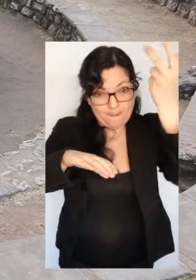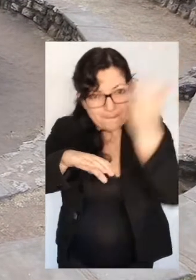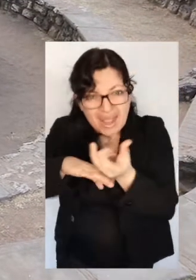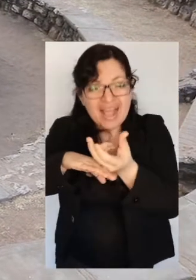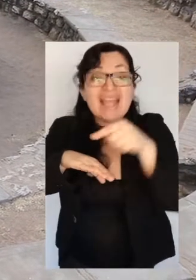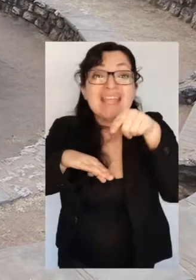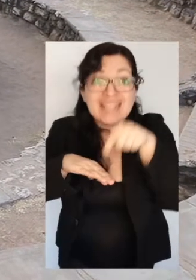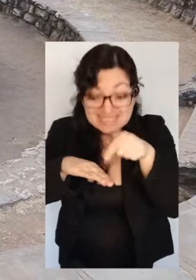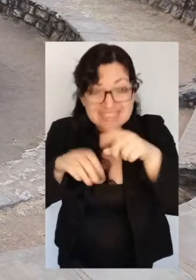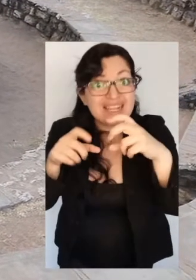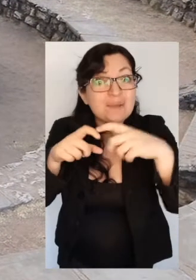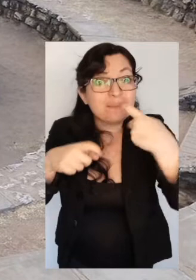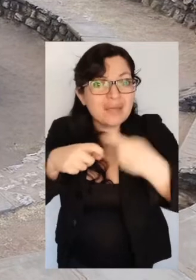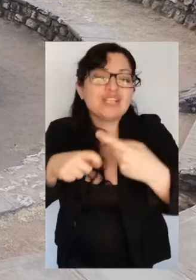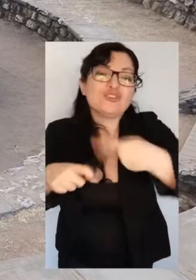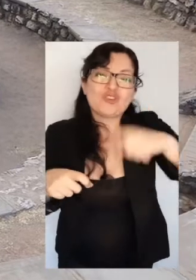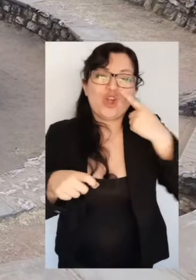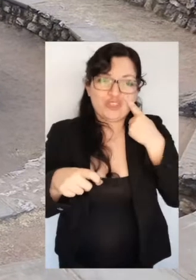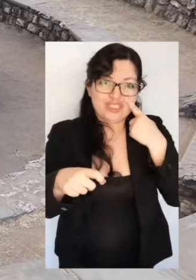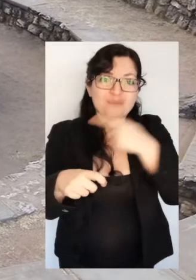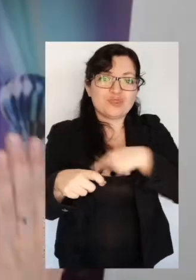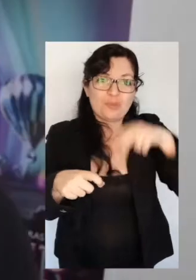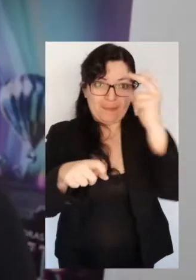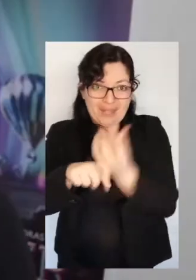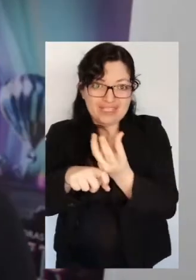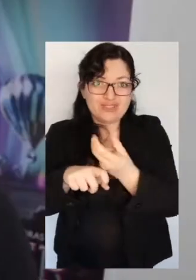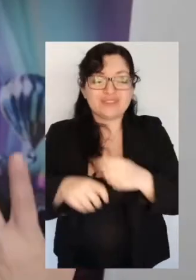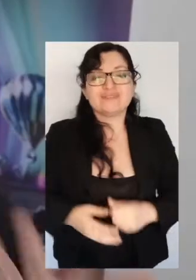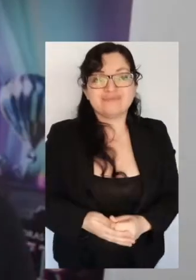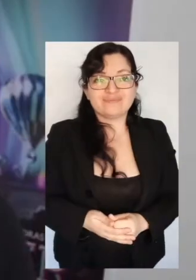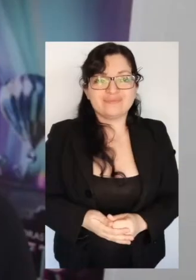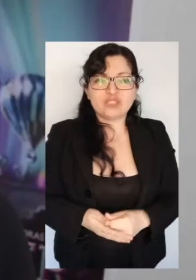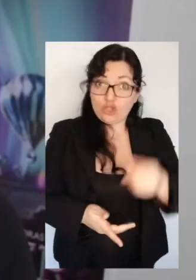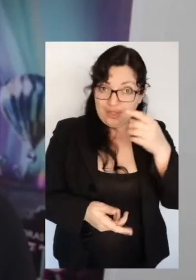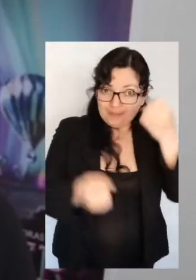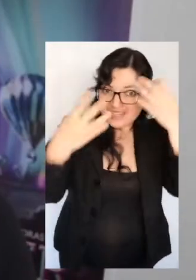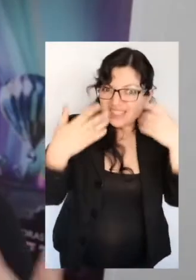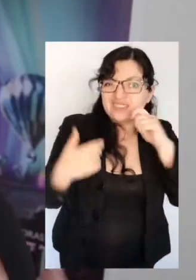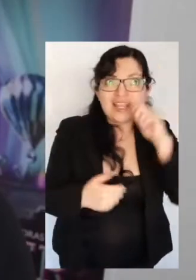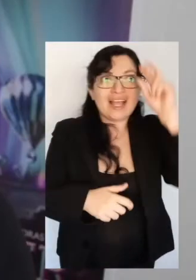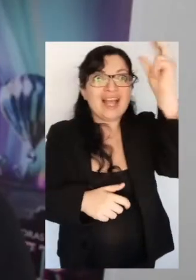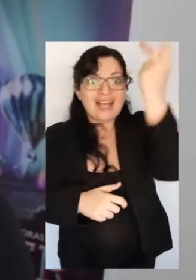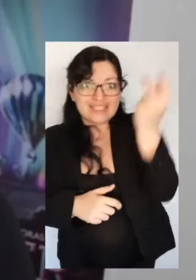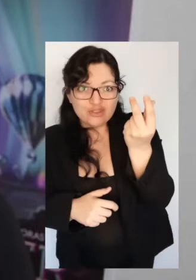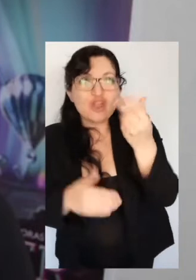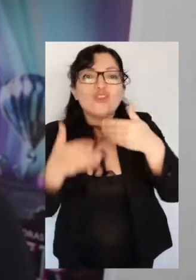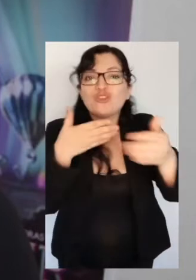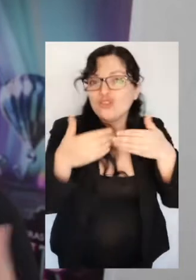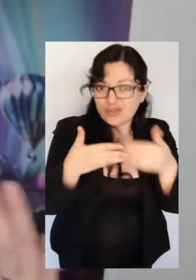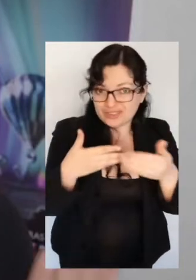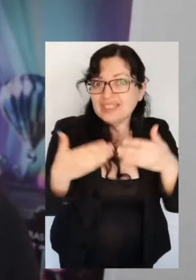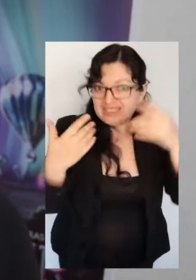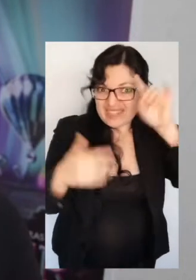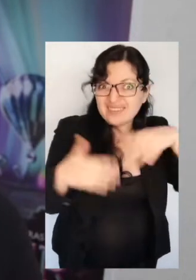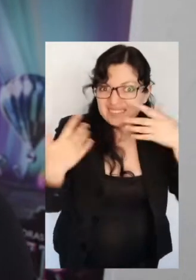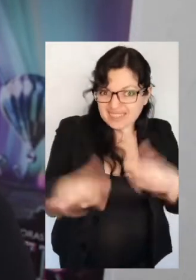esa roca es la que conocemos como un meteorito. ¿Ya has aprendido qué es un asteroide, dónde se encuentran y